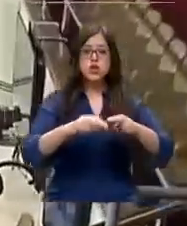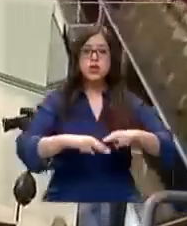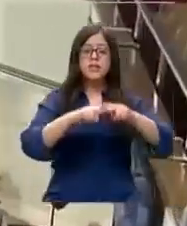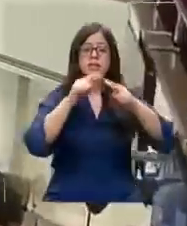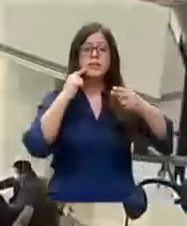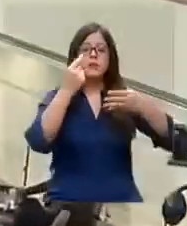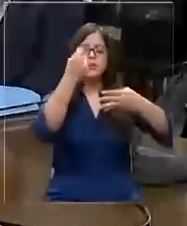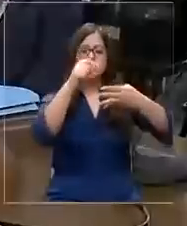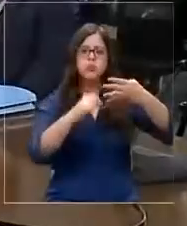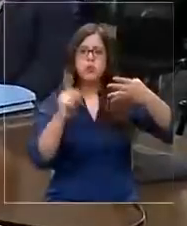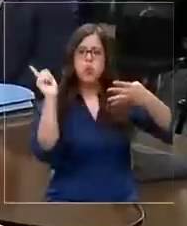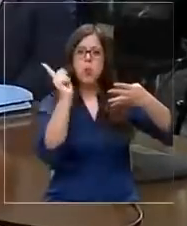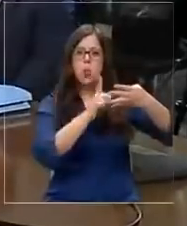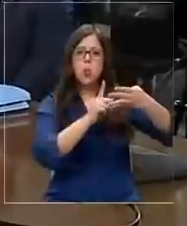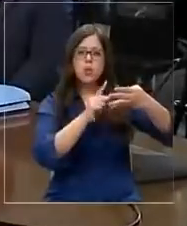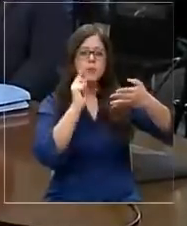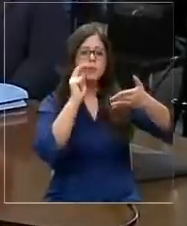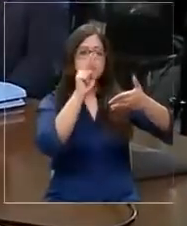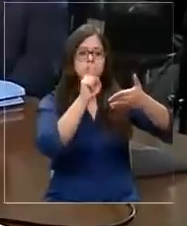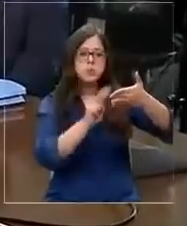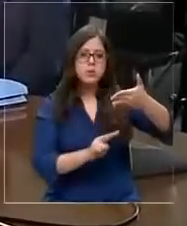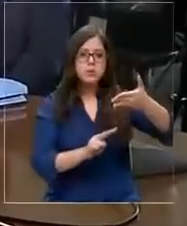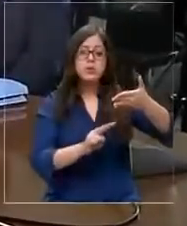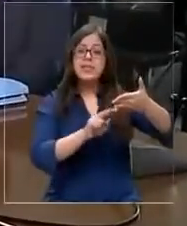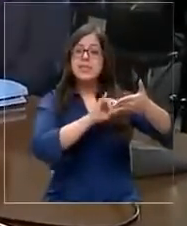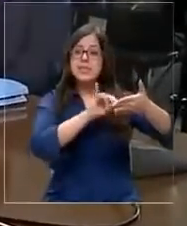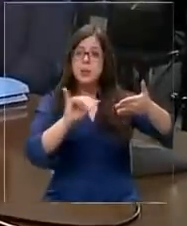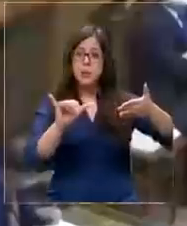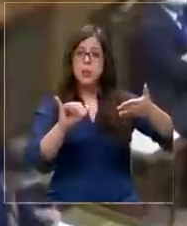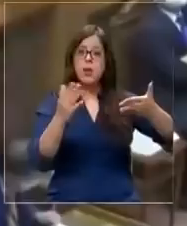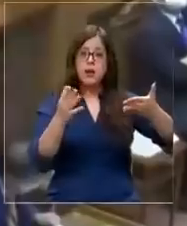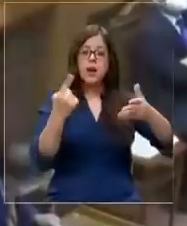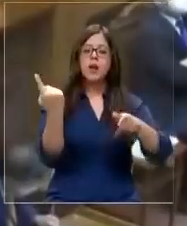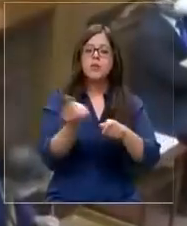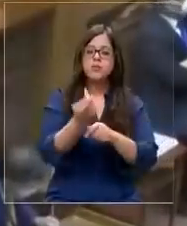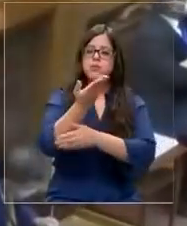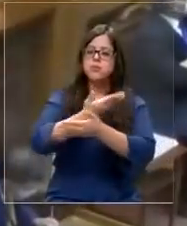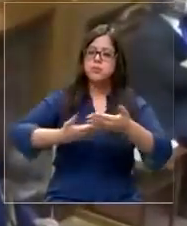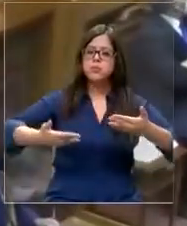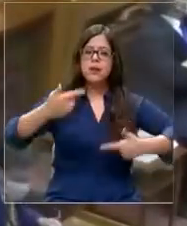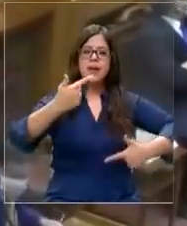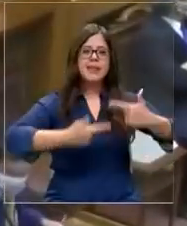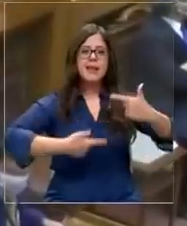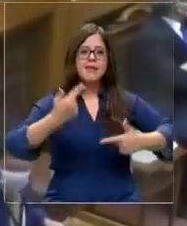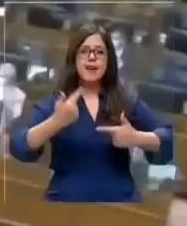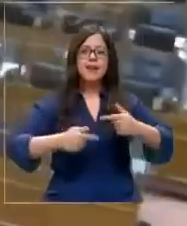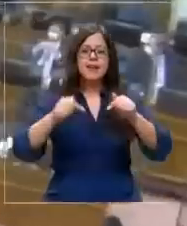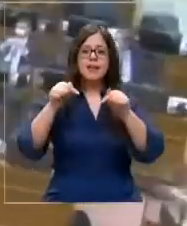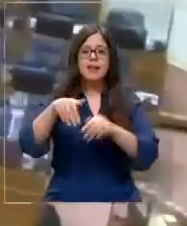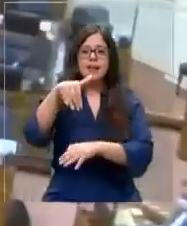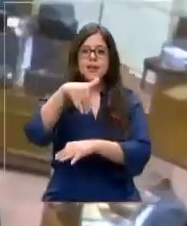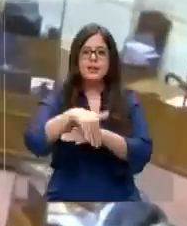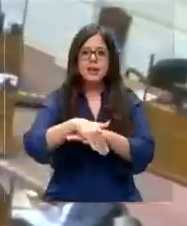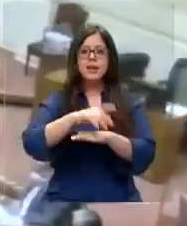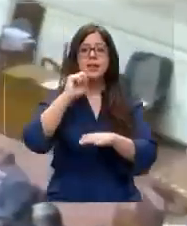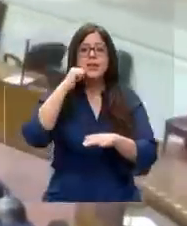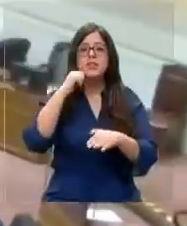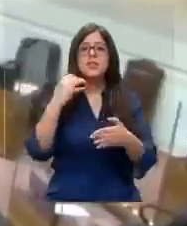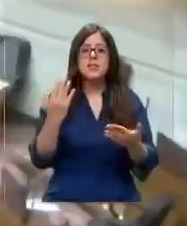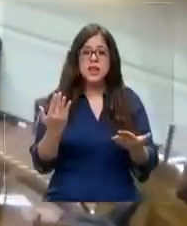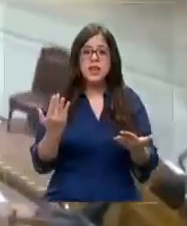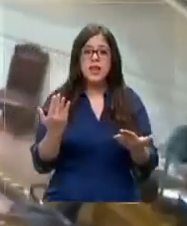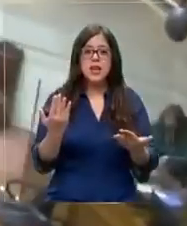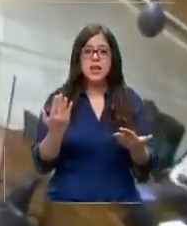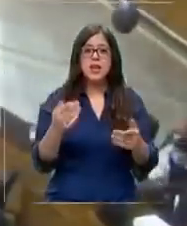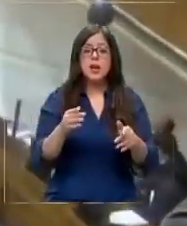revisará los últimos detalles de la iniciativa y luego comenzará la discusión en sala durante la tarde, instancia citada hasta